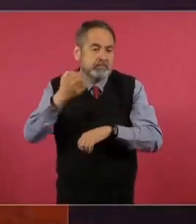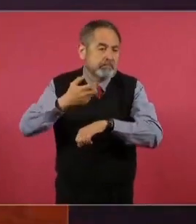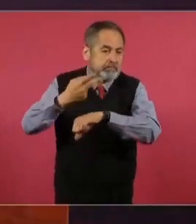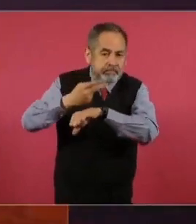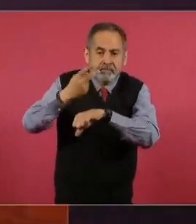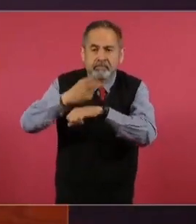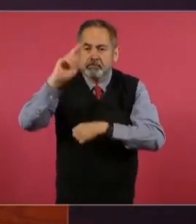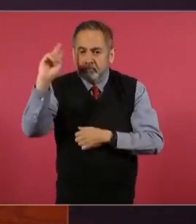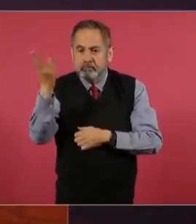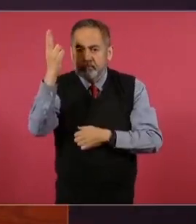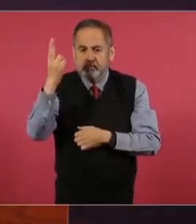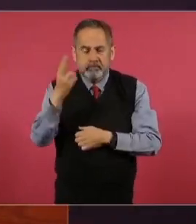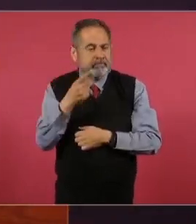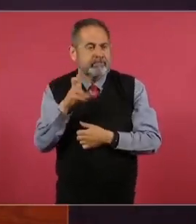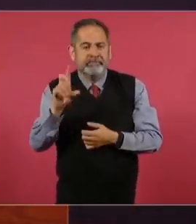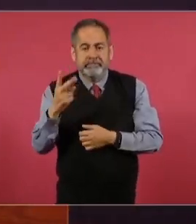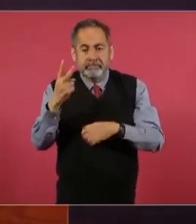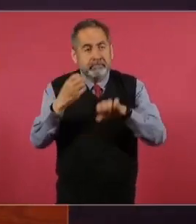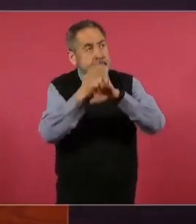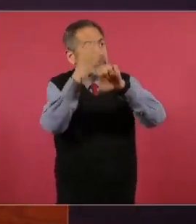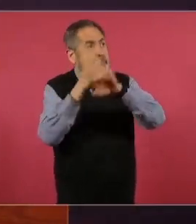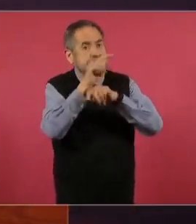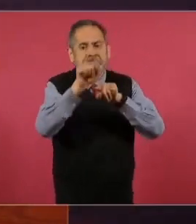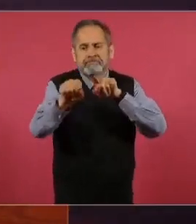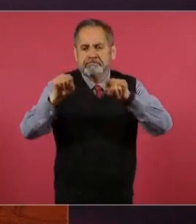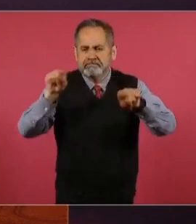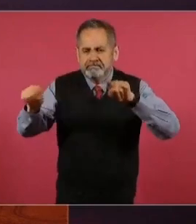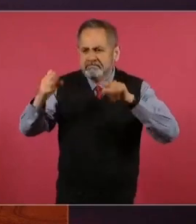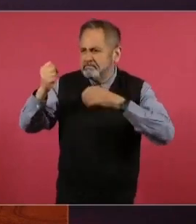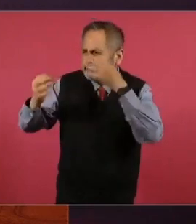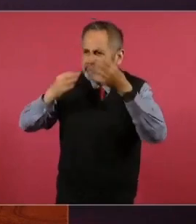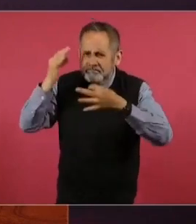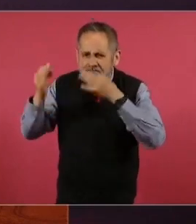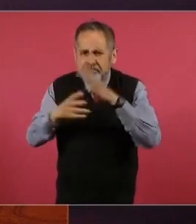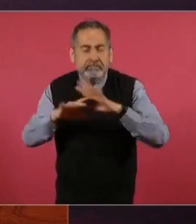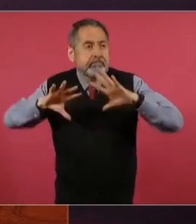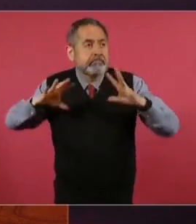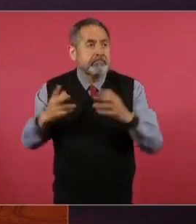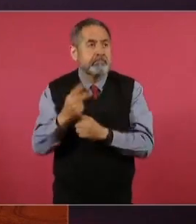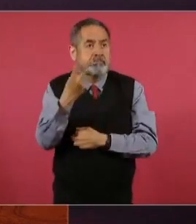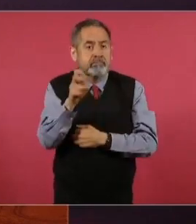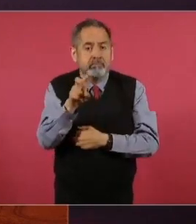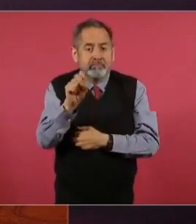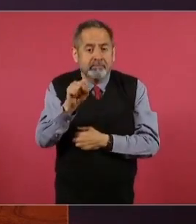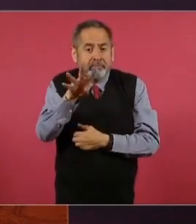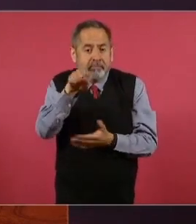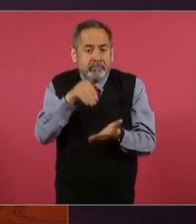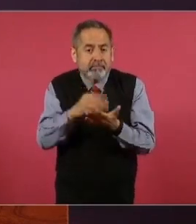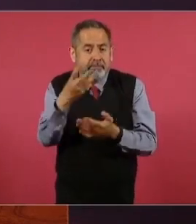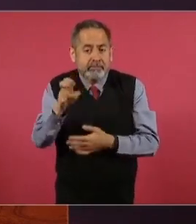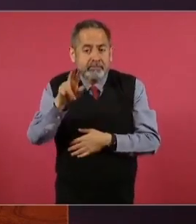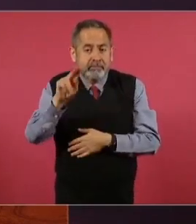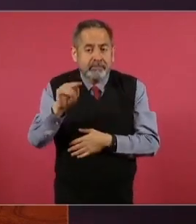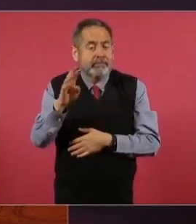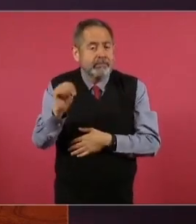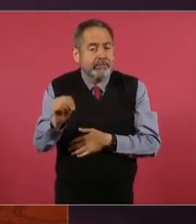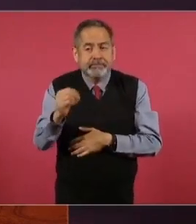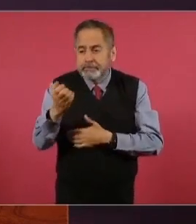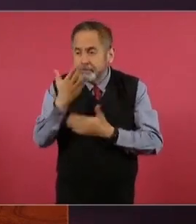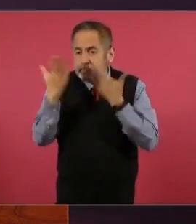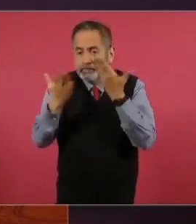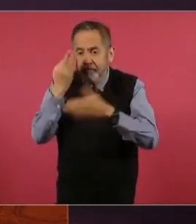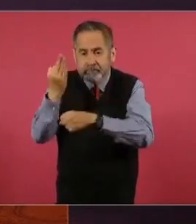municipios en los 32 estados. Así llegamos a 264 mil 389 estudiantes,